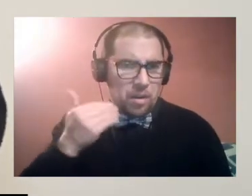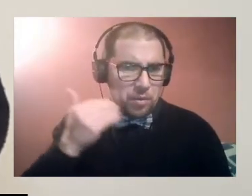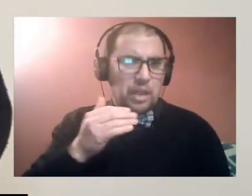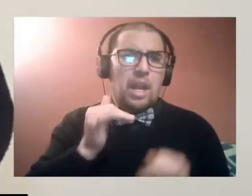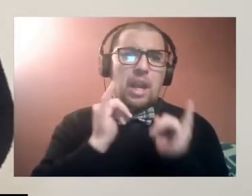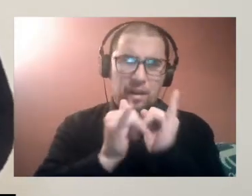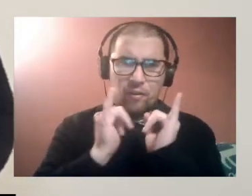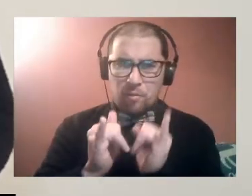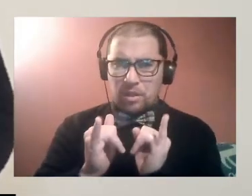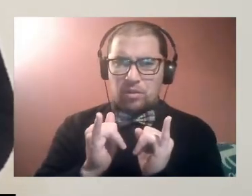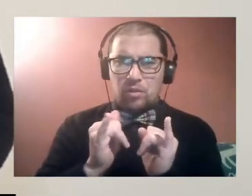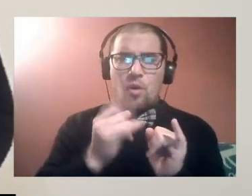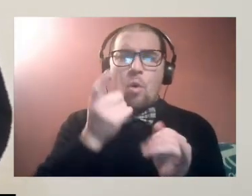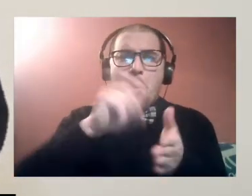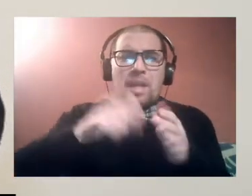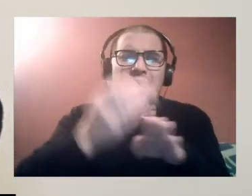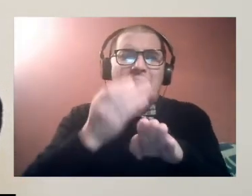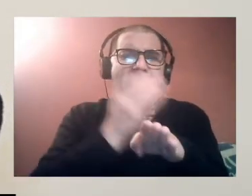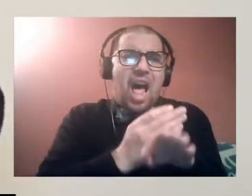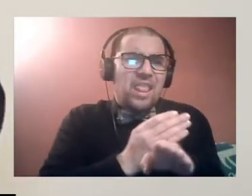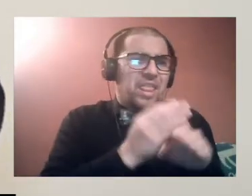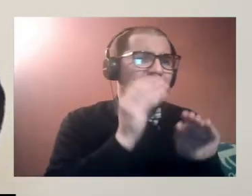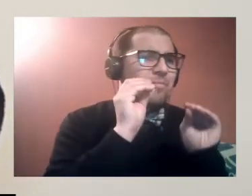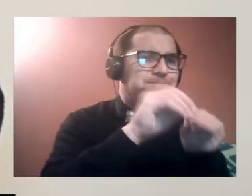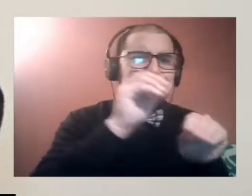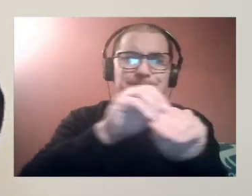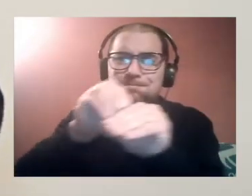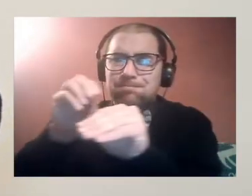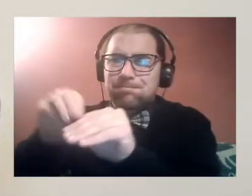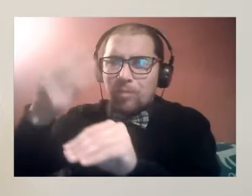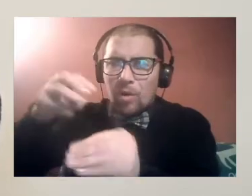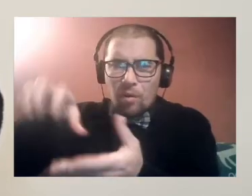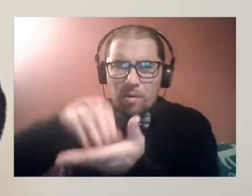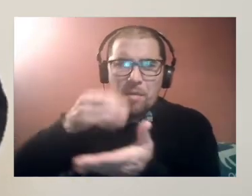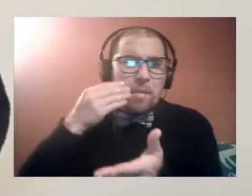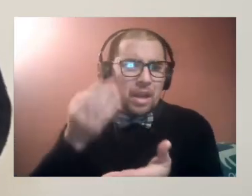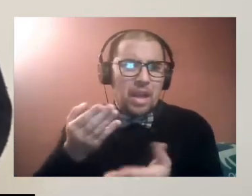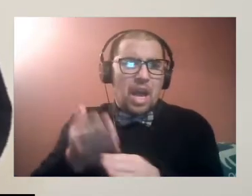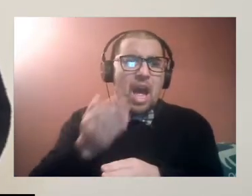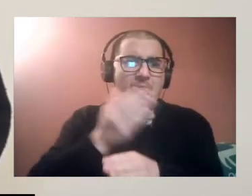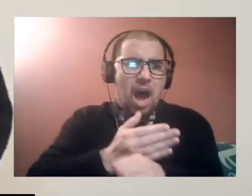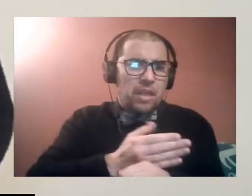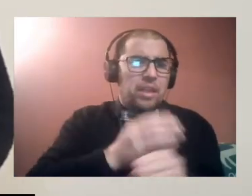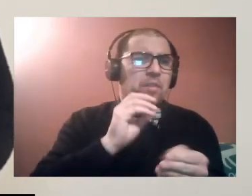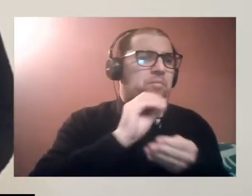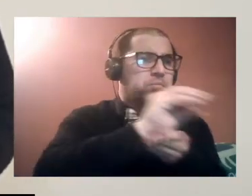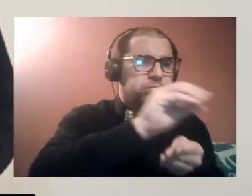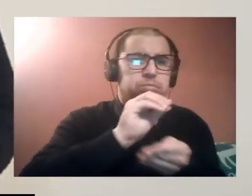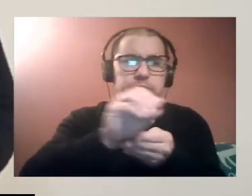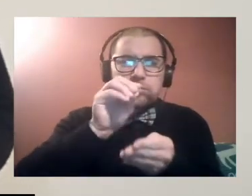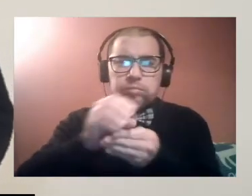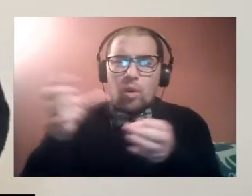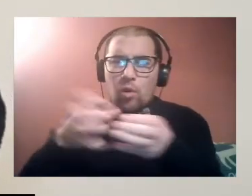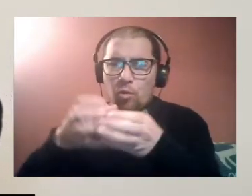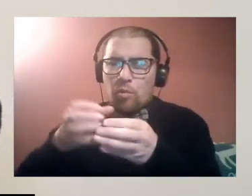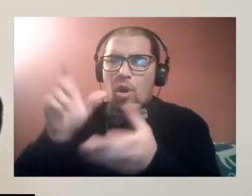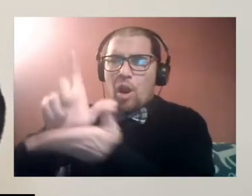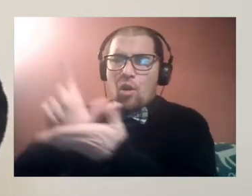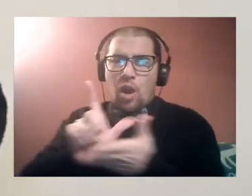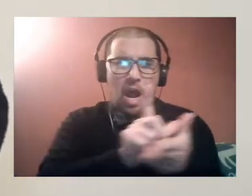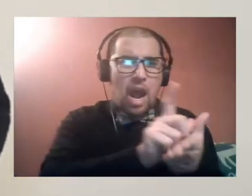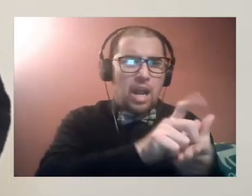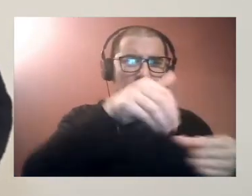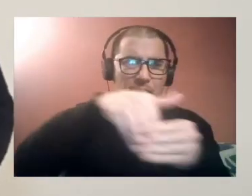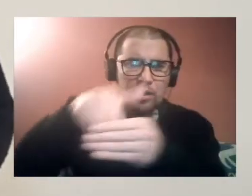información se debe hacer llegar un mes ante las municipalidades para que sea repartida en agrupaciones y locales de votaciones